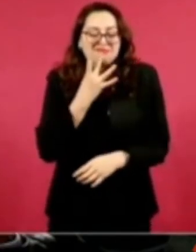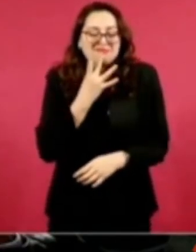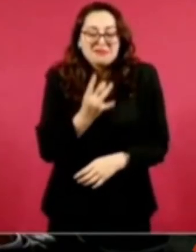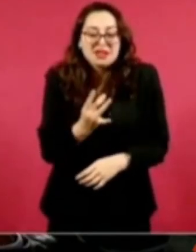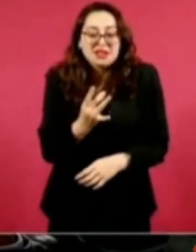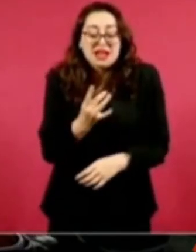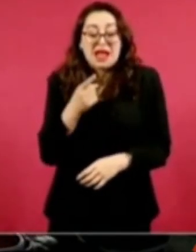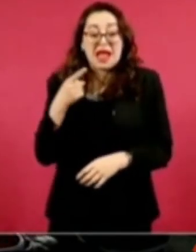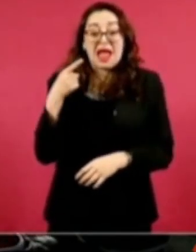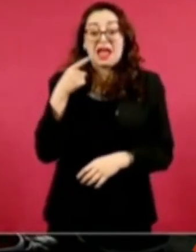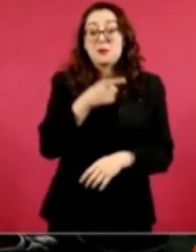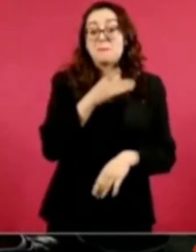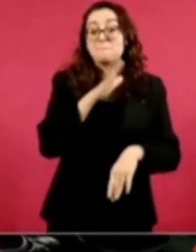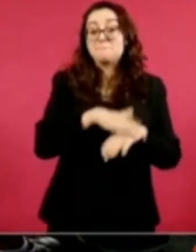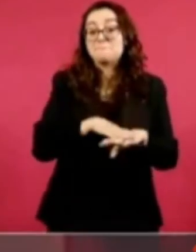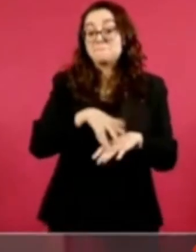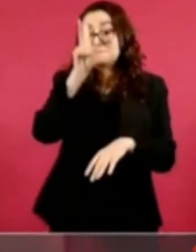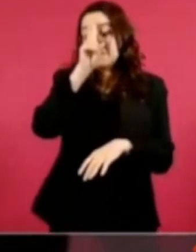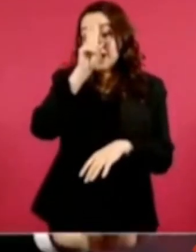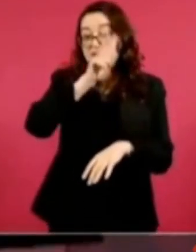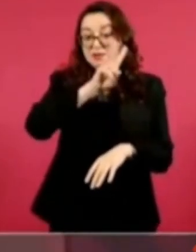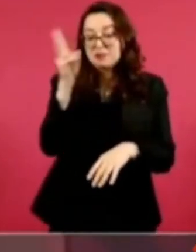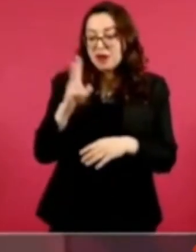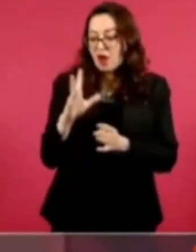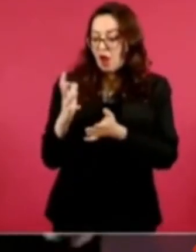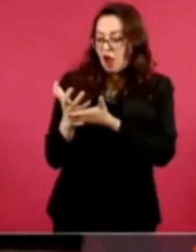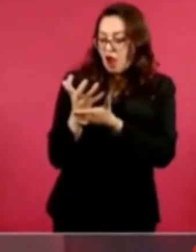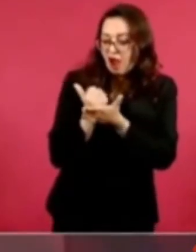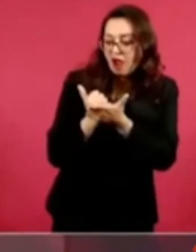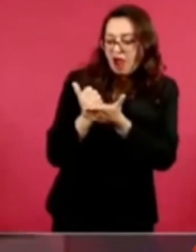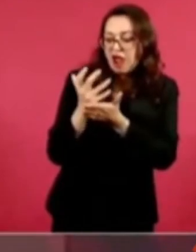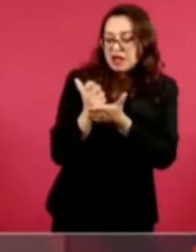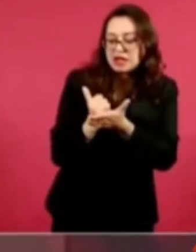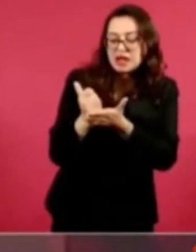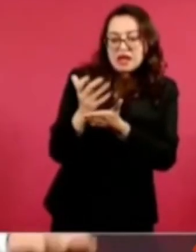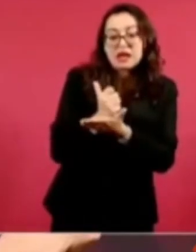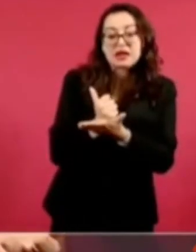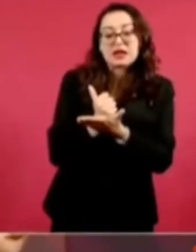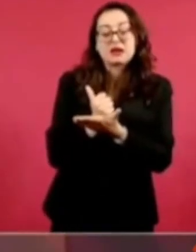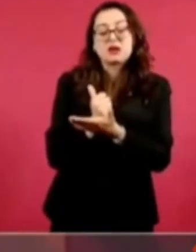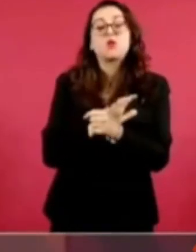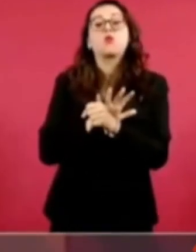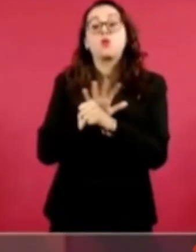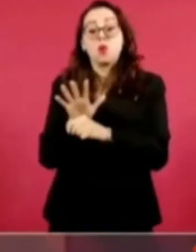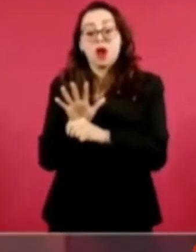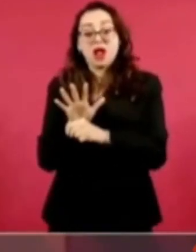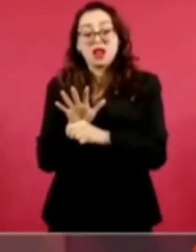Ganaban muchísimo porque tienen empresas constructoras,